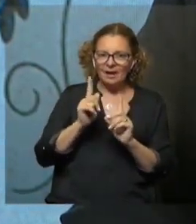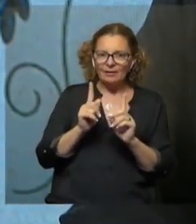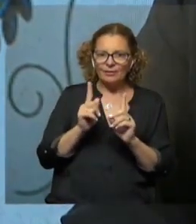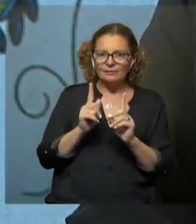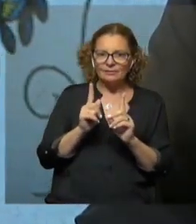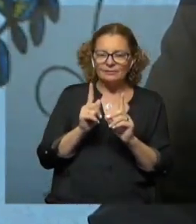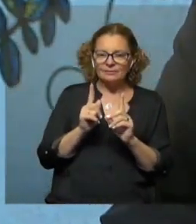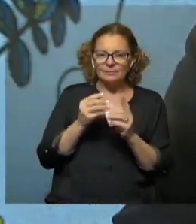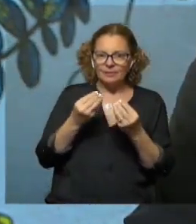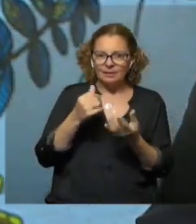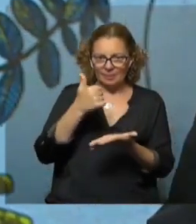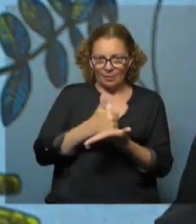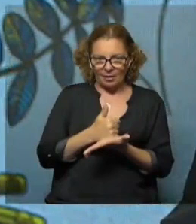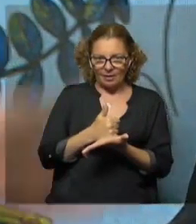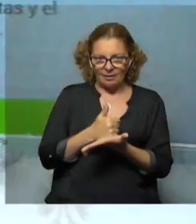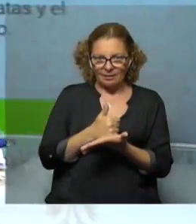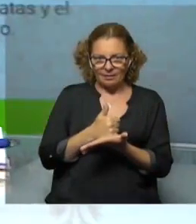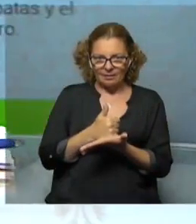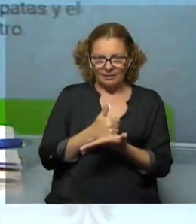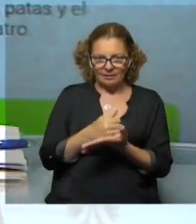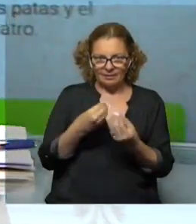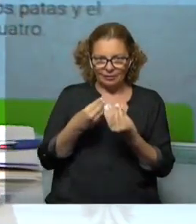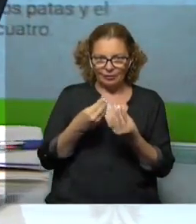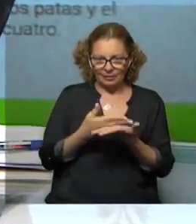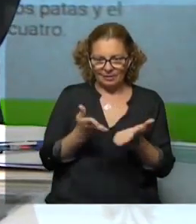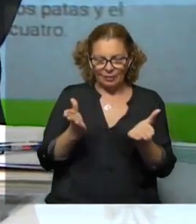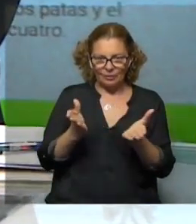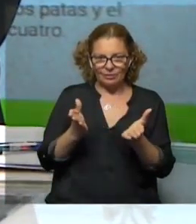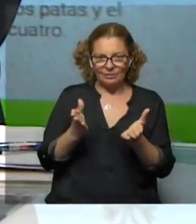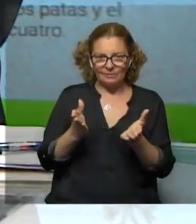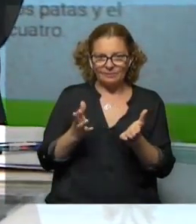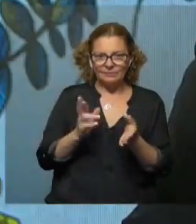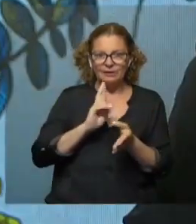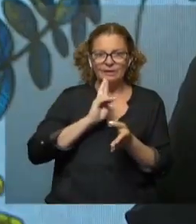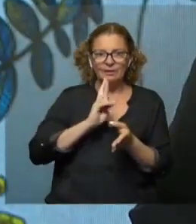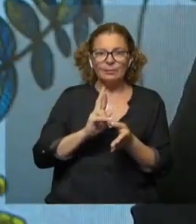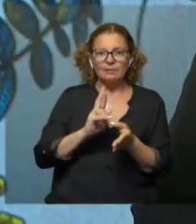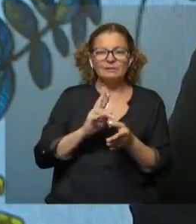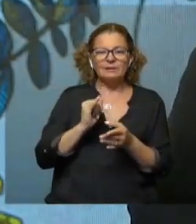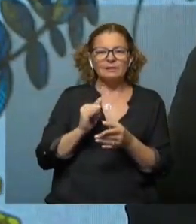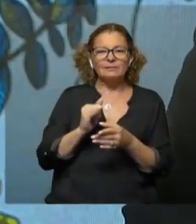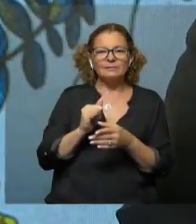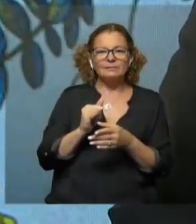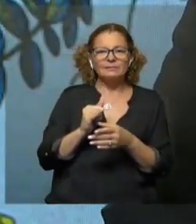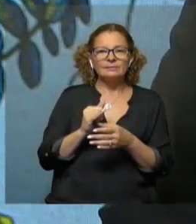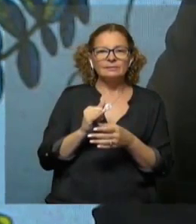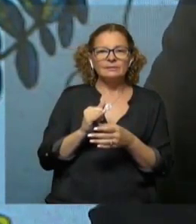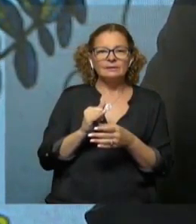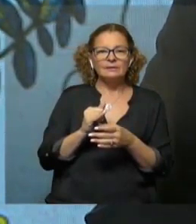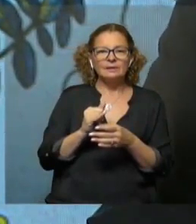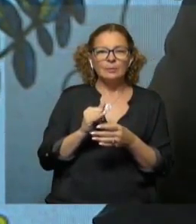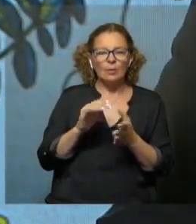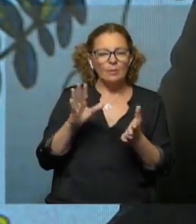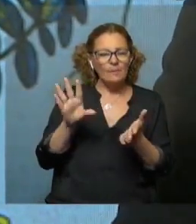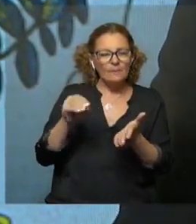el, ¿para qué estamos acá? ¿De qué se trata todo esto? Alguien que tenga una respuesta. Y como que tiene, ¿crees que es un